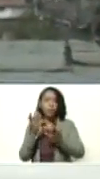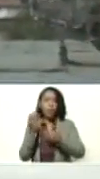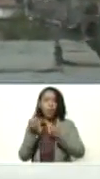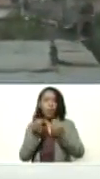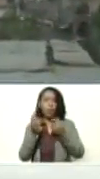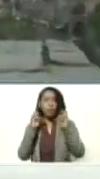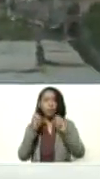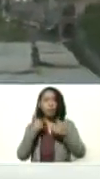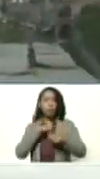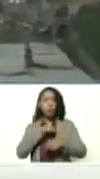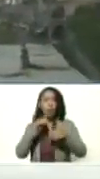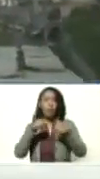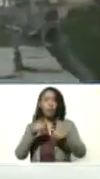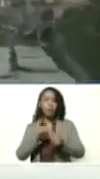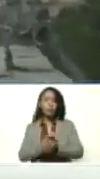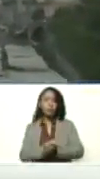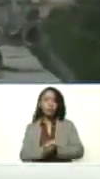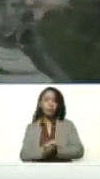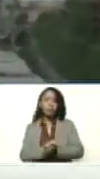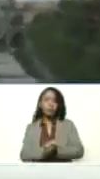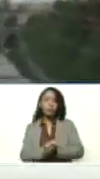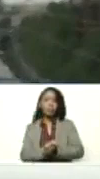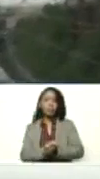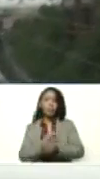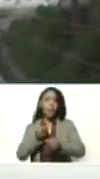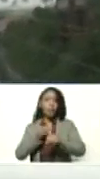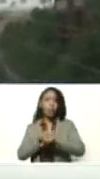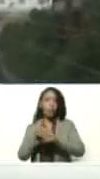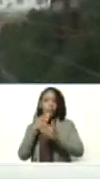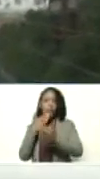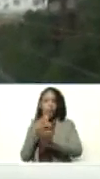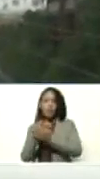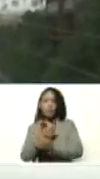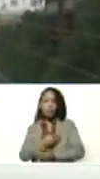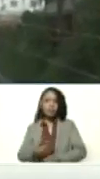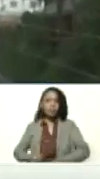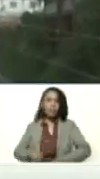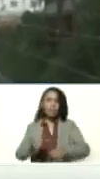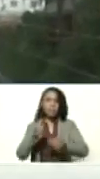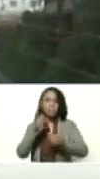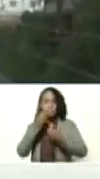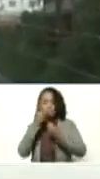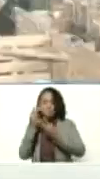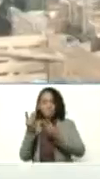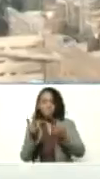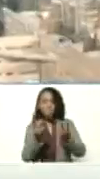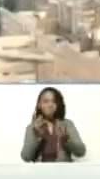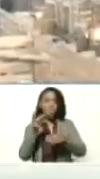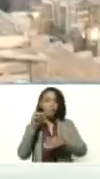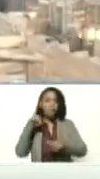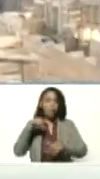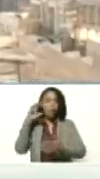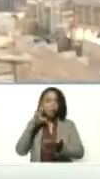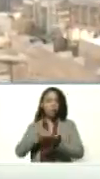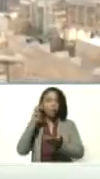caso de que estamos acá en Mampote? Héctor Rodríguez. Gracias, presidente. bueno, bienvenido a Miranda. Siempre feliz de tenerlo acá,